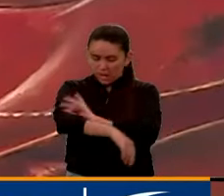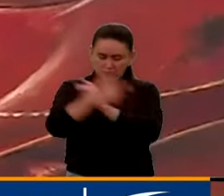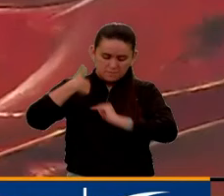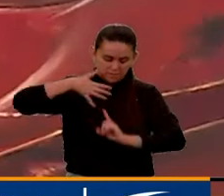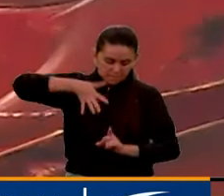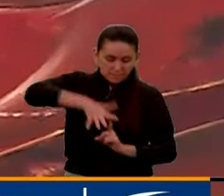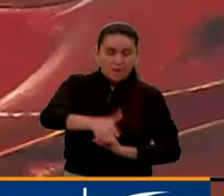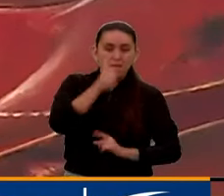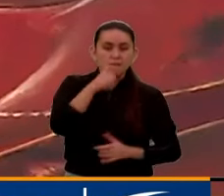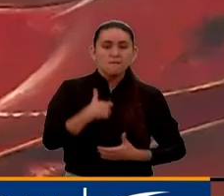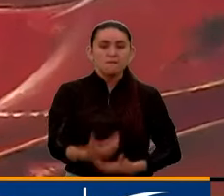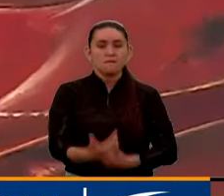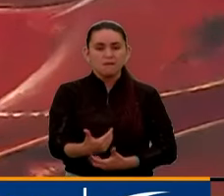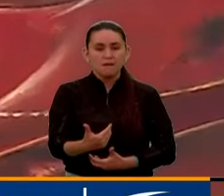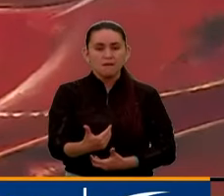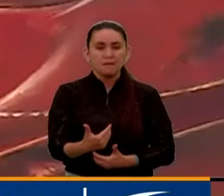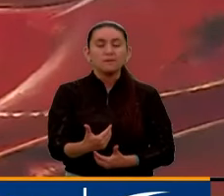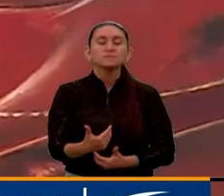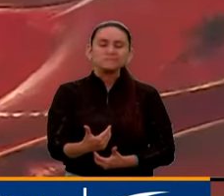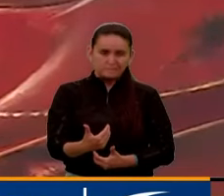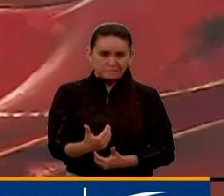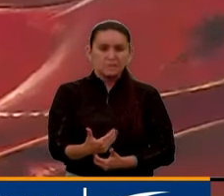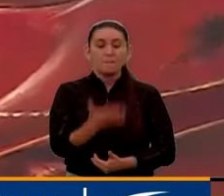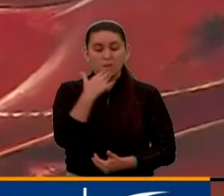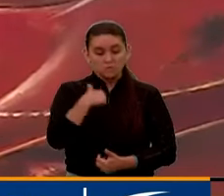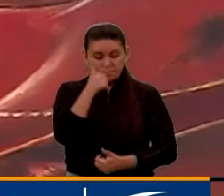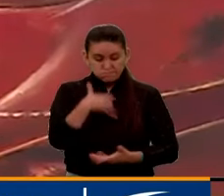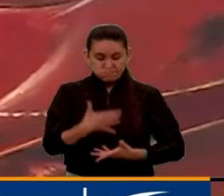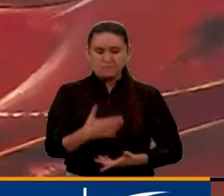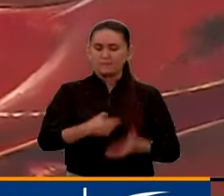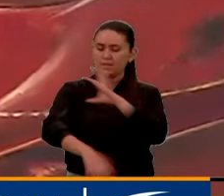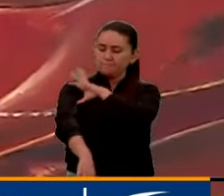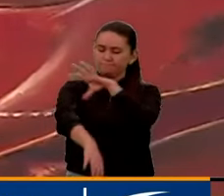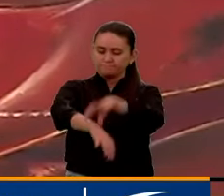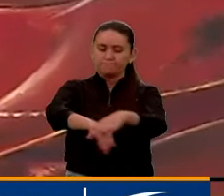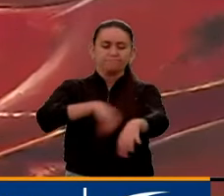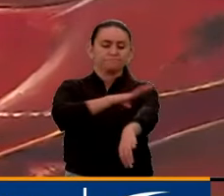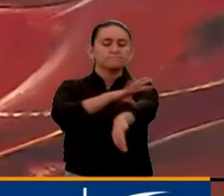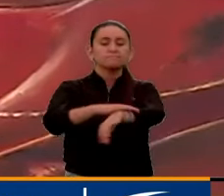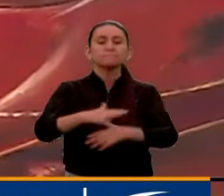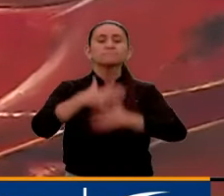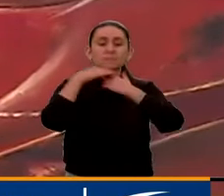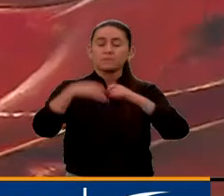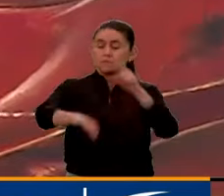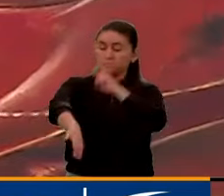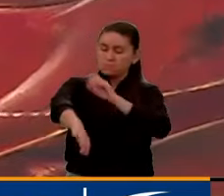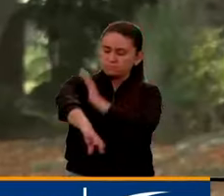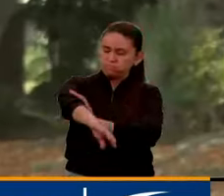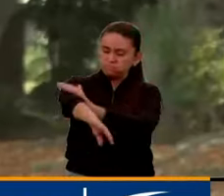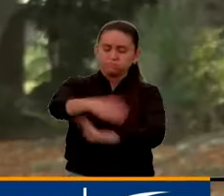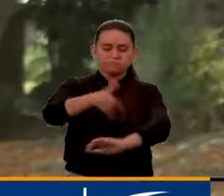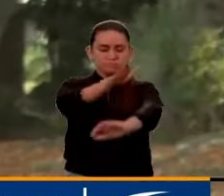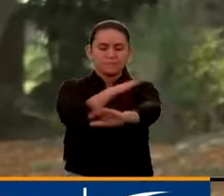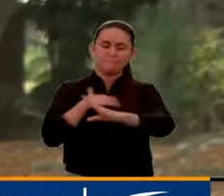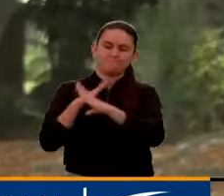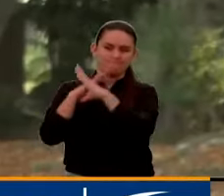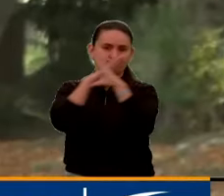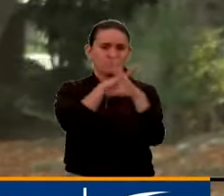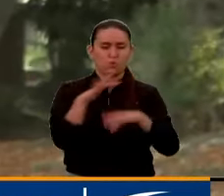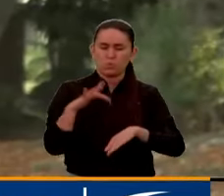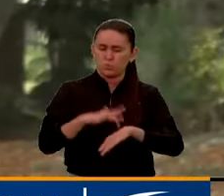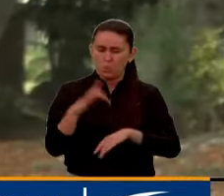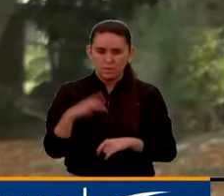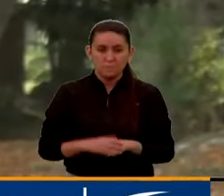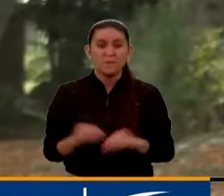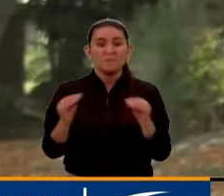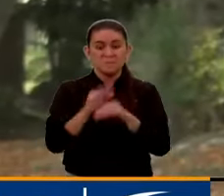mamás cuidarse de tener la piel expuesta y tratar de usar repelente permanentemente para evitar el zanguoso. Para eliminar